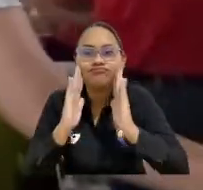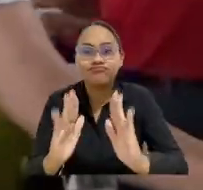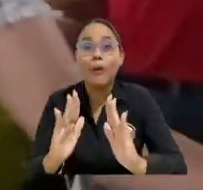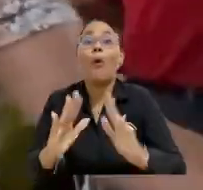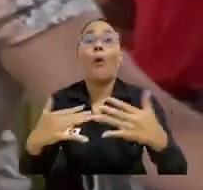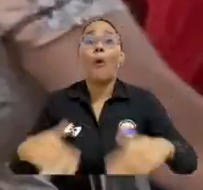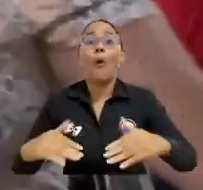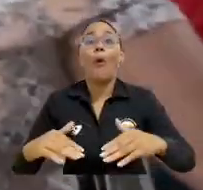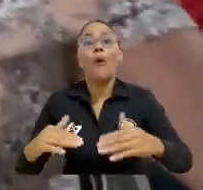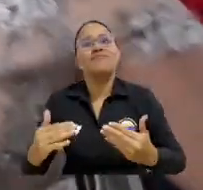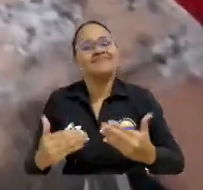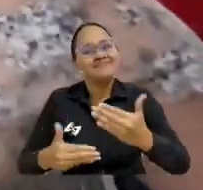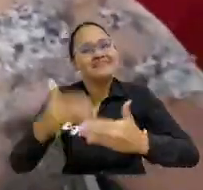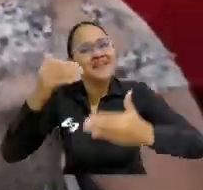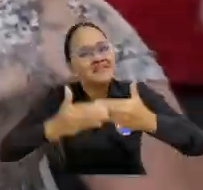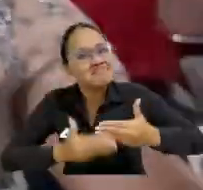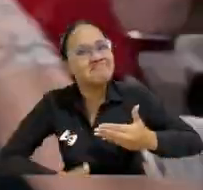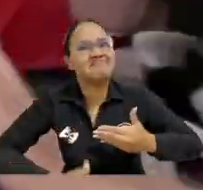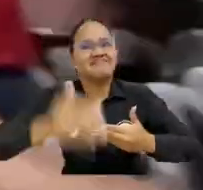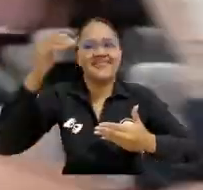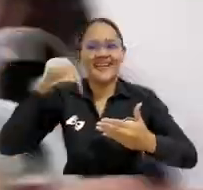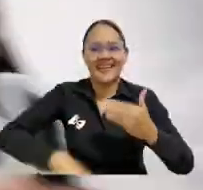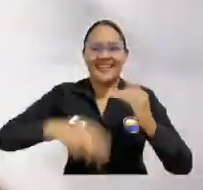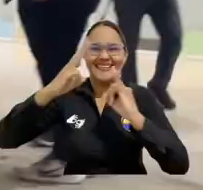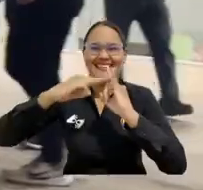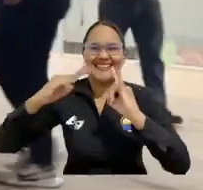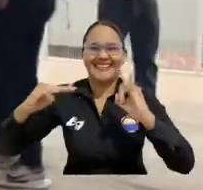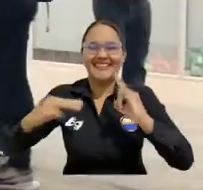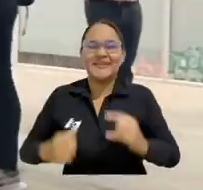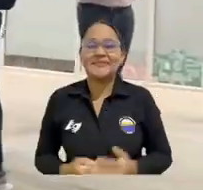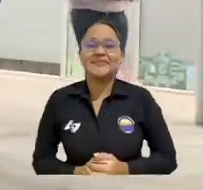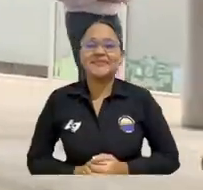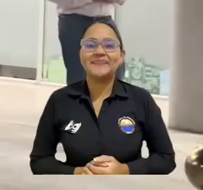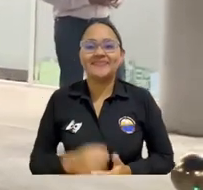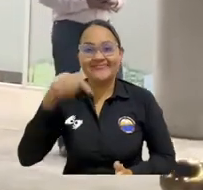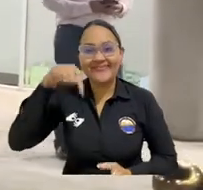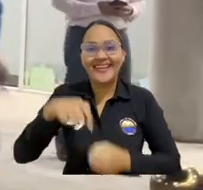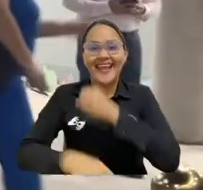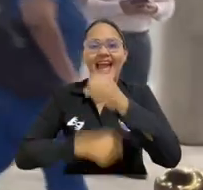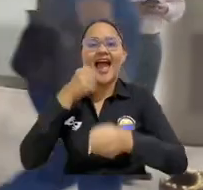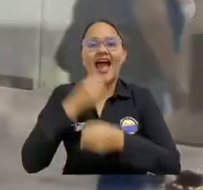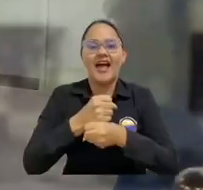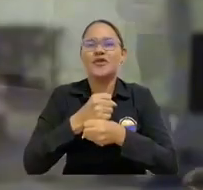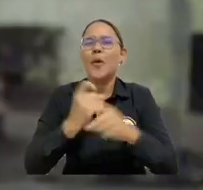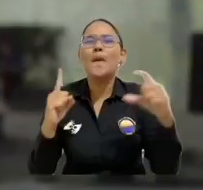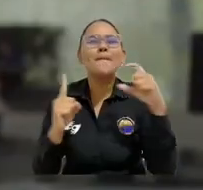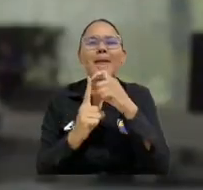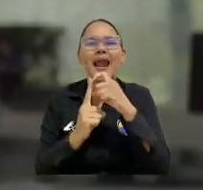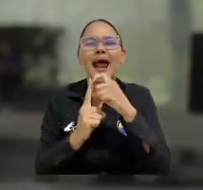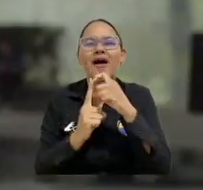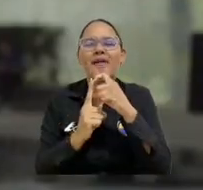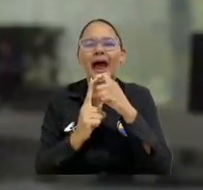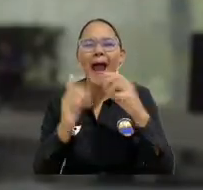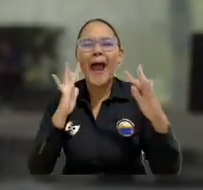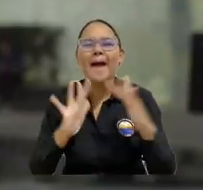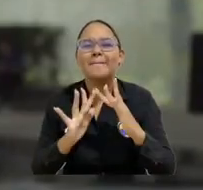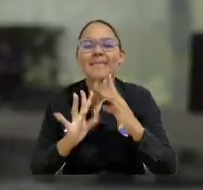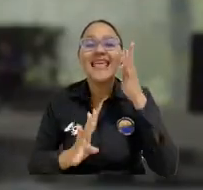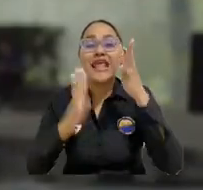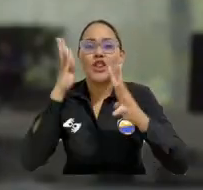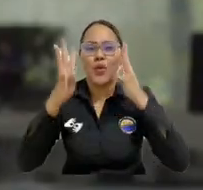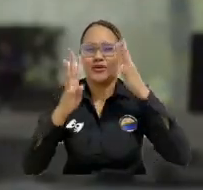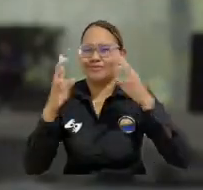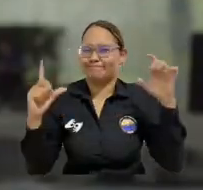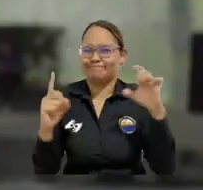profesionales hicieron parte de la jornada que marcó el inicio de su estancia en esta Casa de Estudios Superiores. Este es un año en donde nuestra